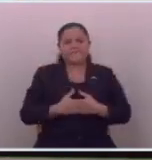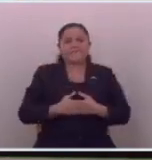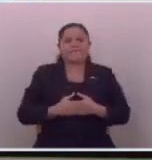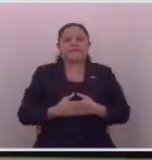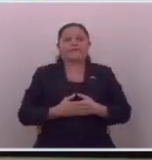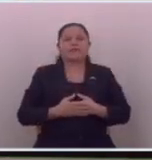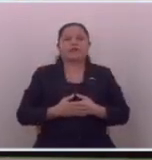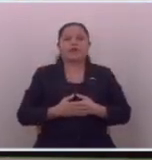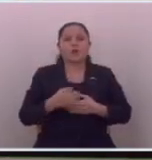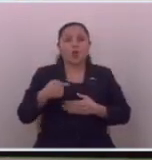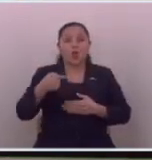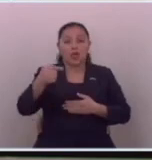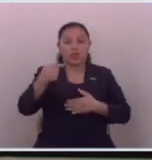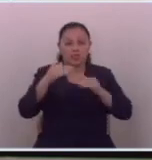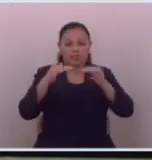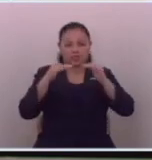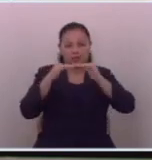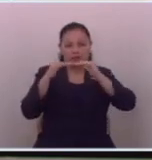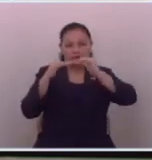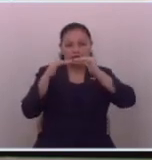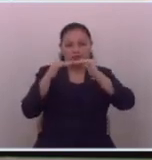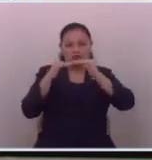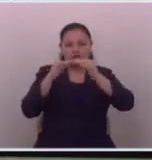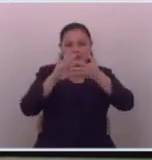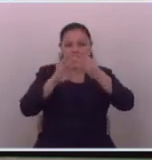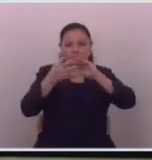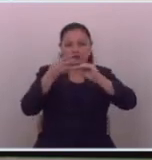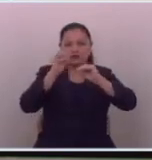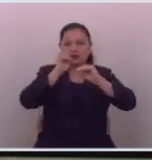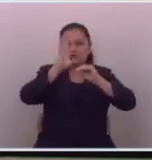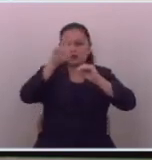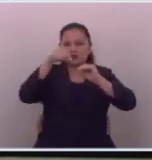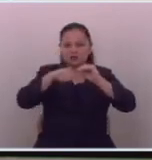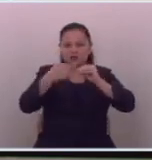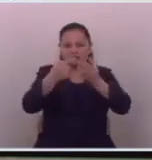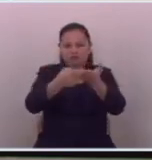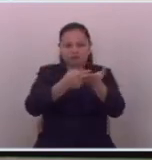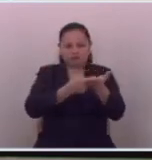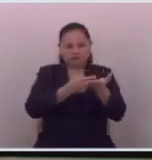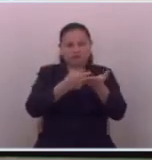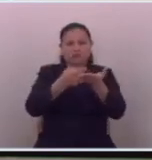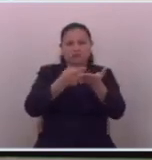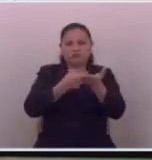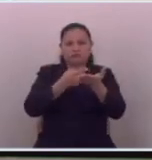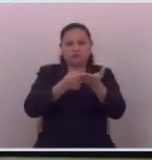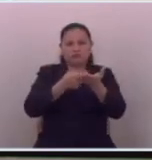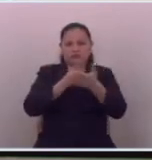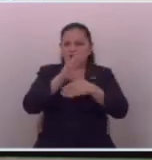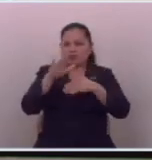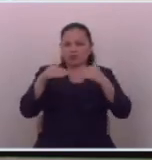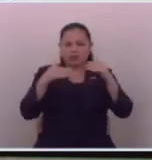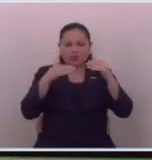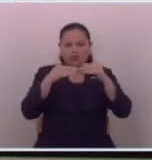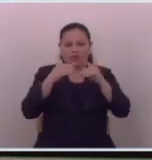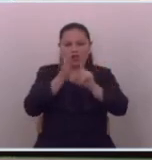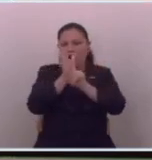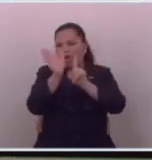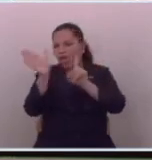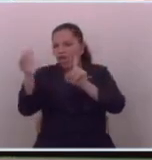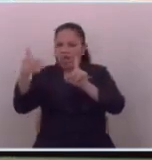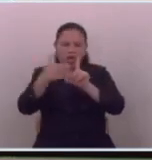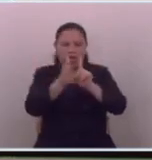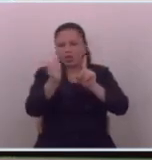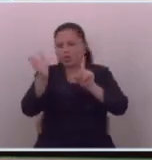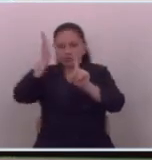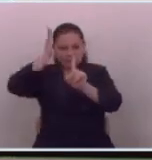cuando incluso se mencionó en esta discusión que se fue por todos por todos lados menos